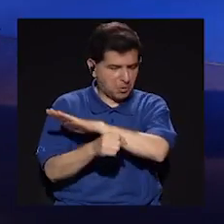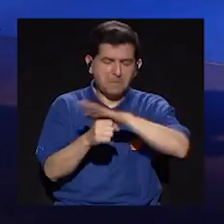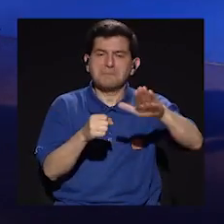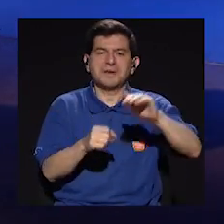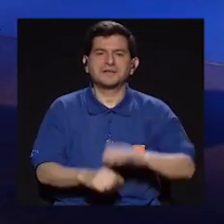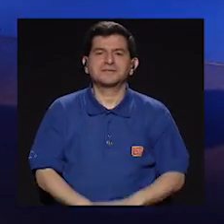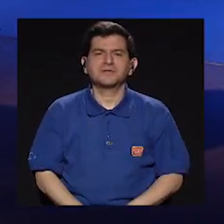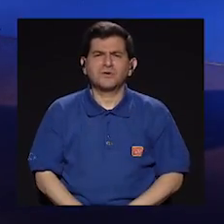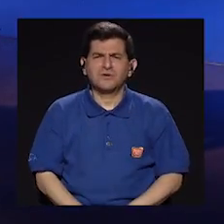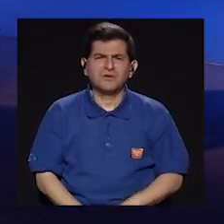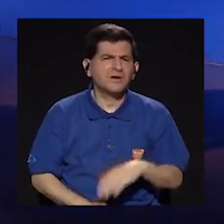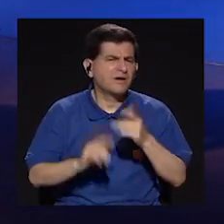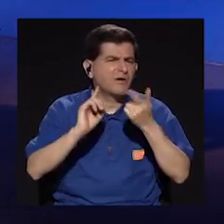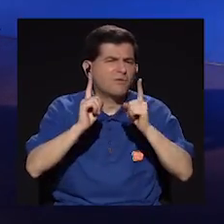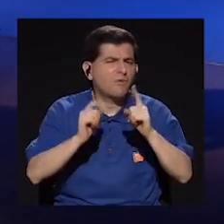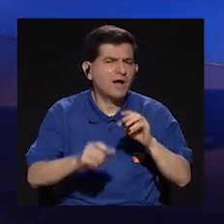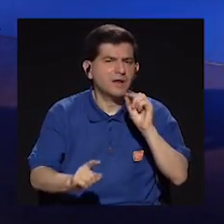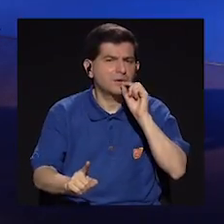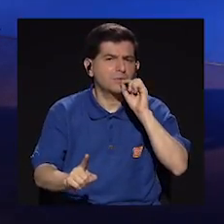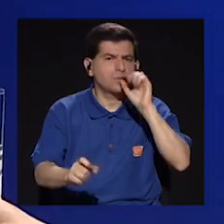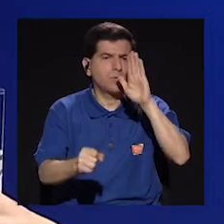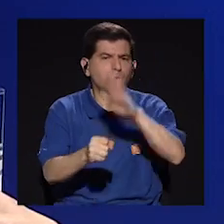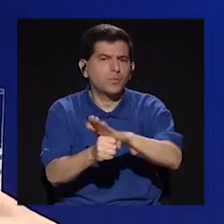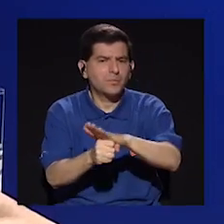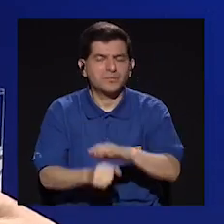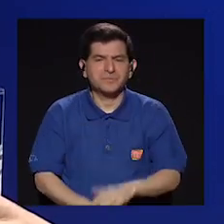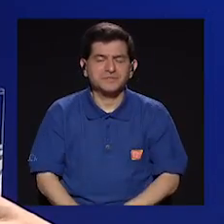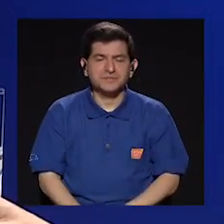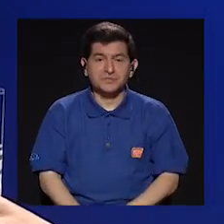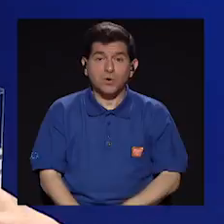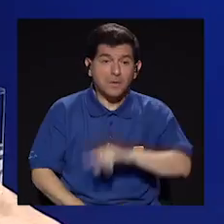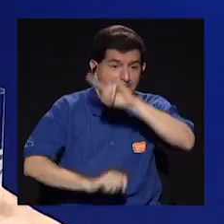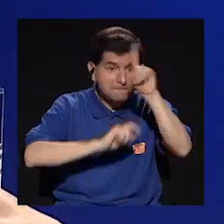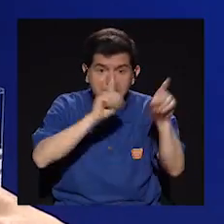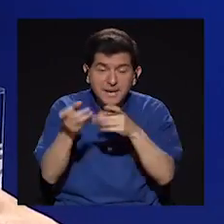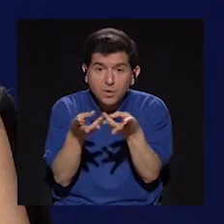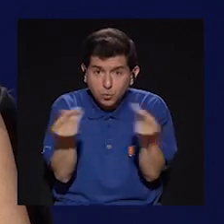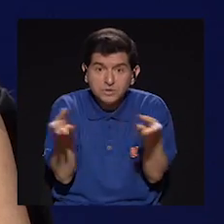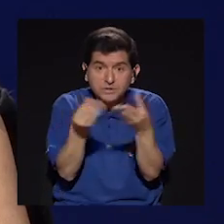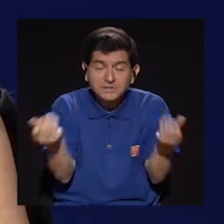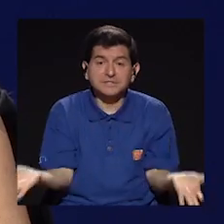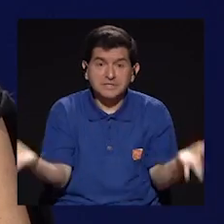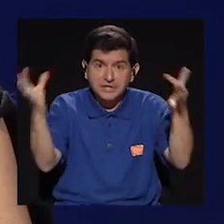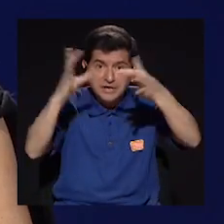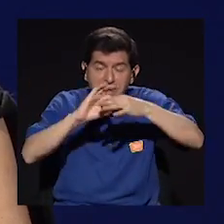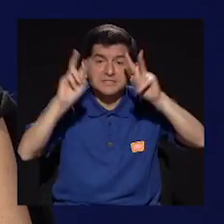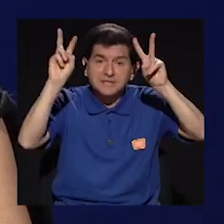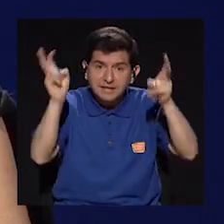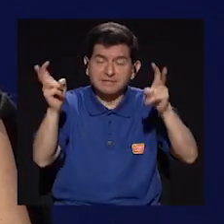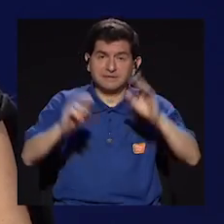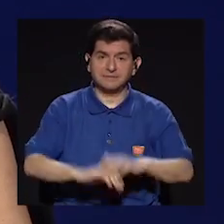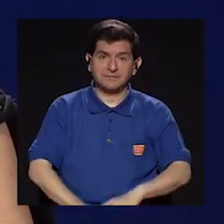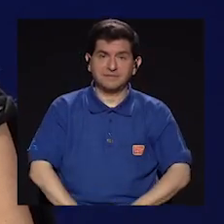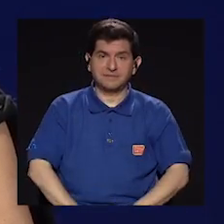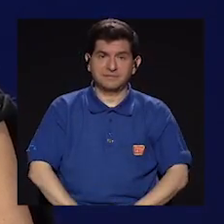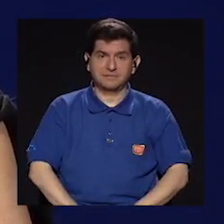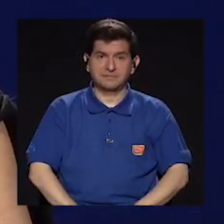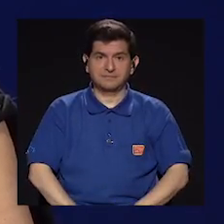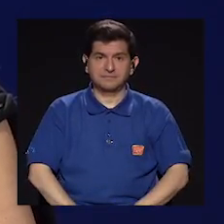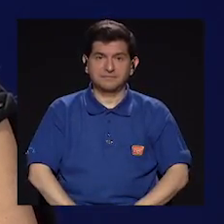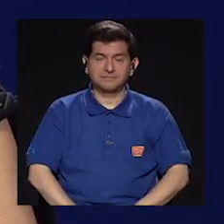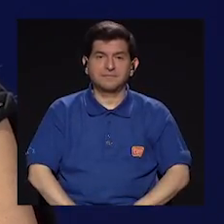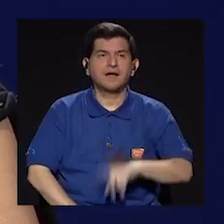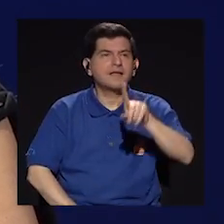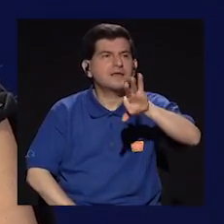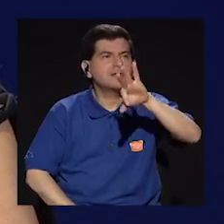Como completo. ¿Y cuál es ese objetivo a propósito de eso? Generar preguntas alrededor como de ese, de ese tema, ¿sabes?